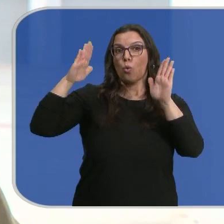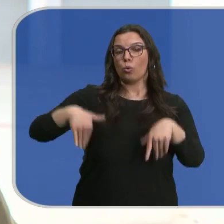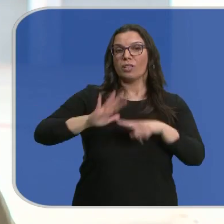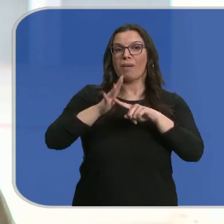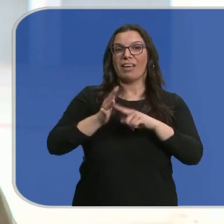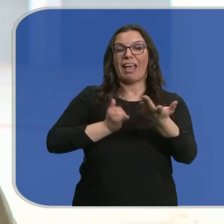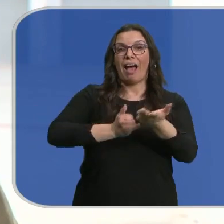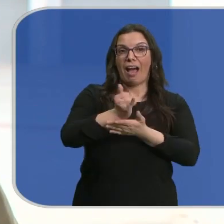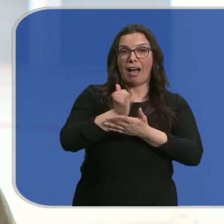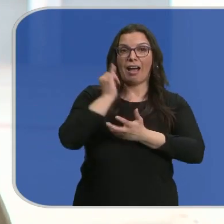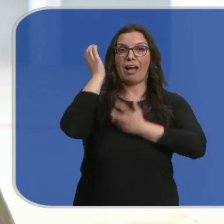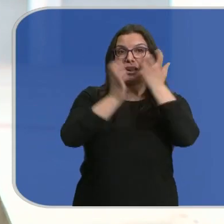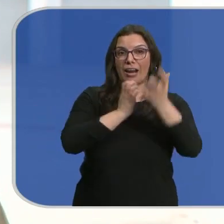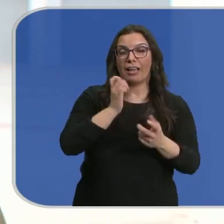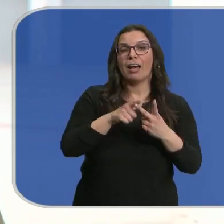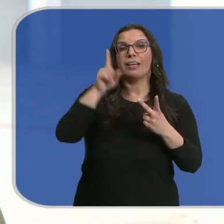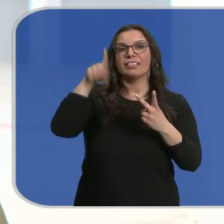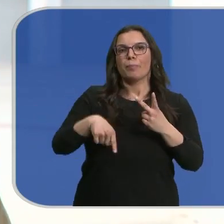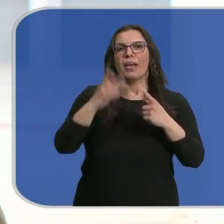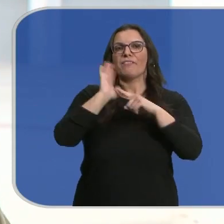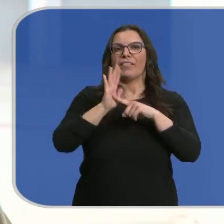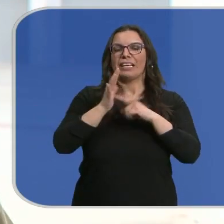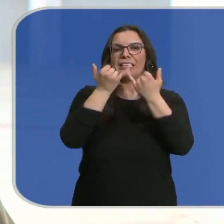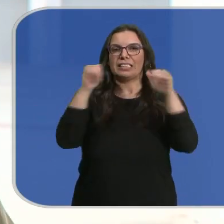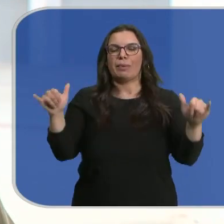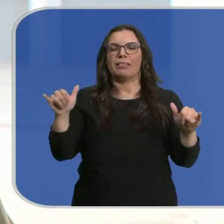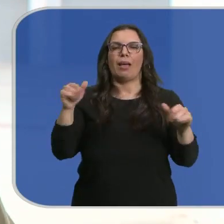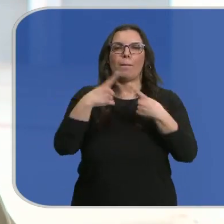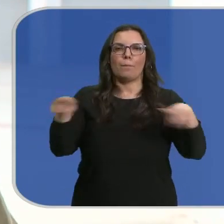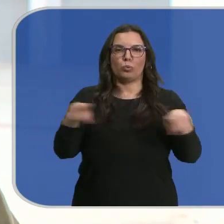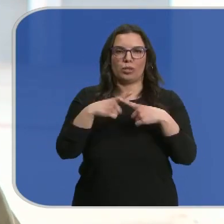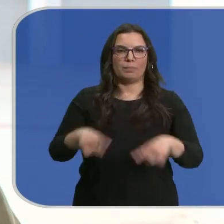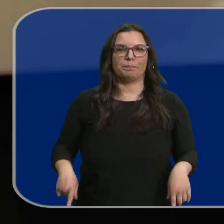feria agraria y también en festivales de música, como el Intro Music.